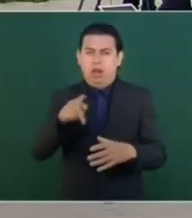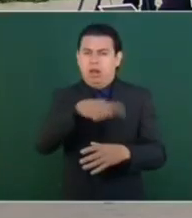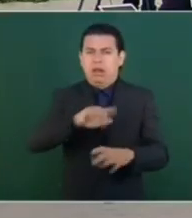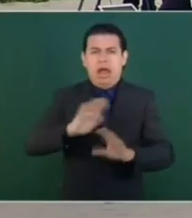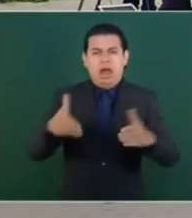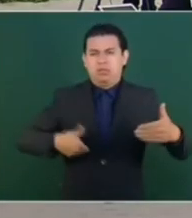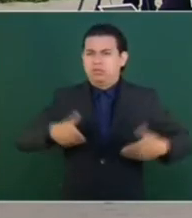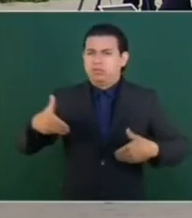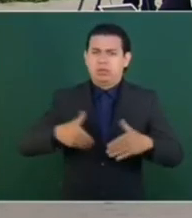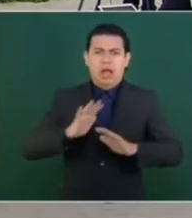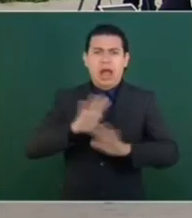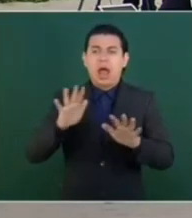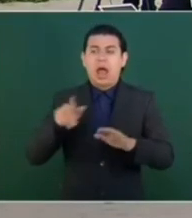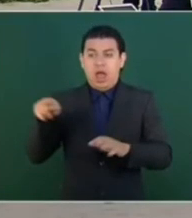reglas.